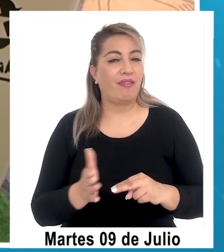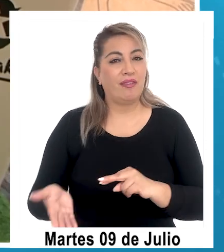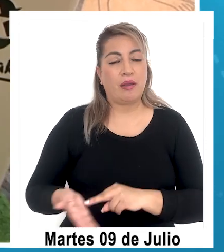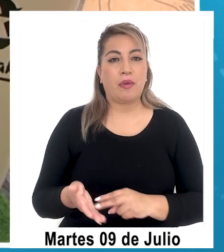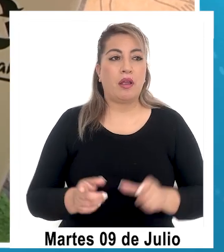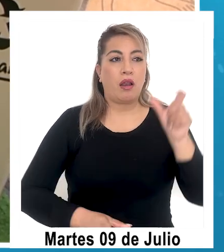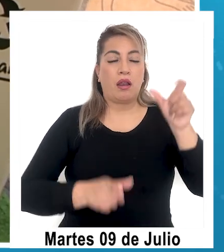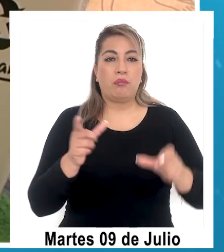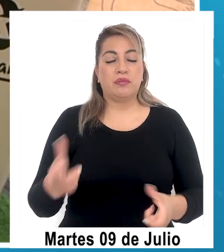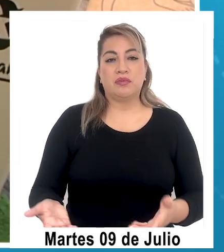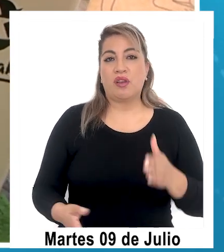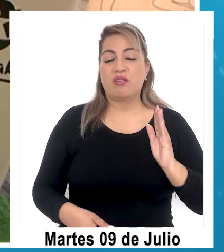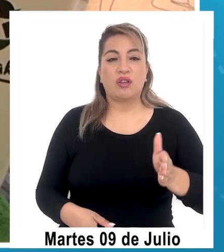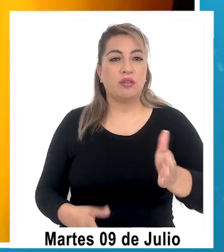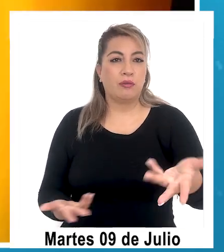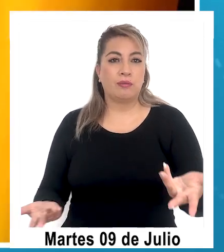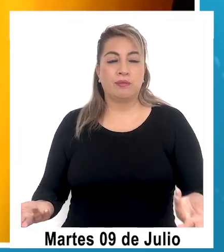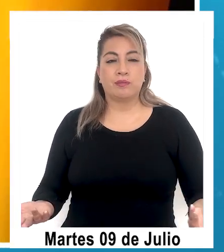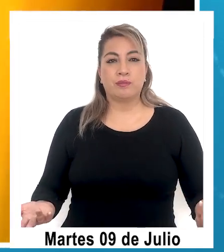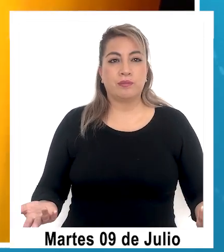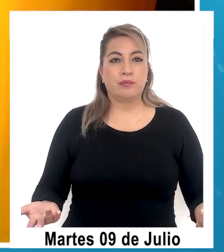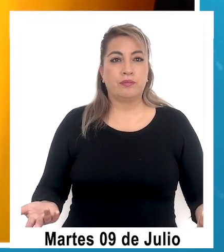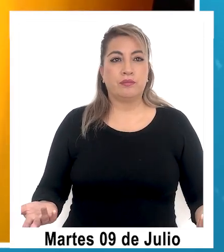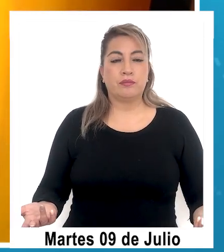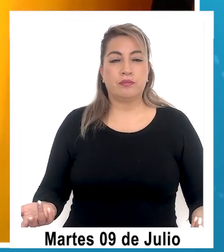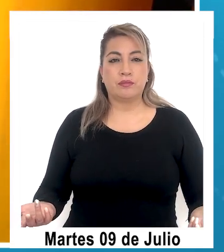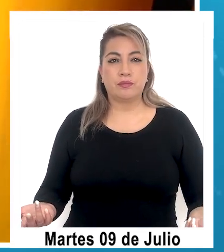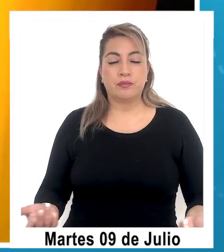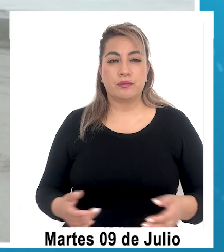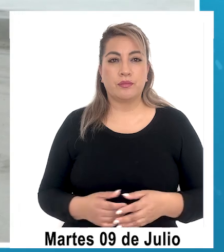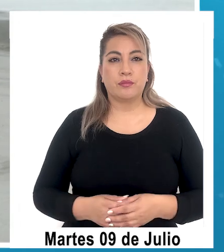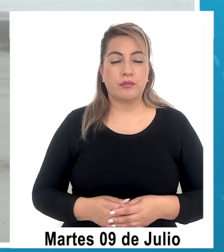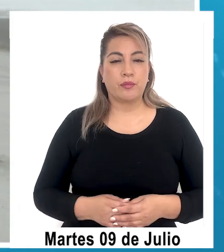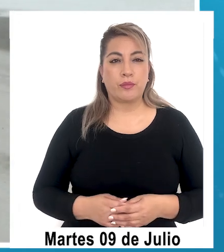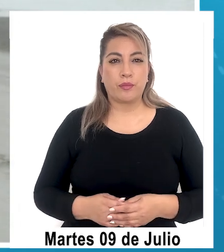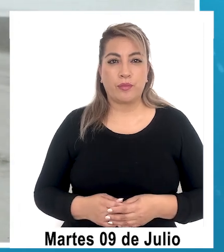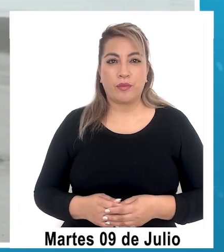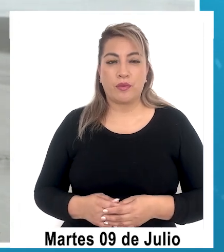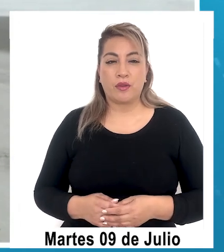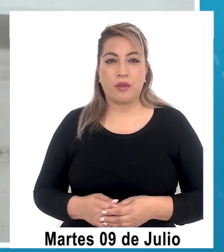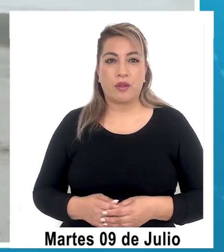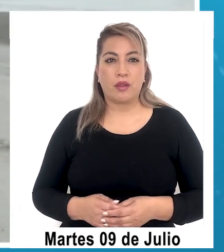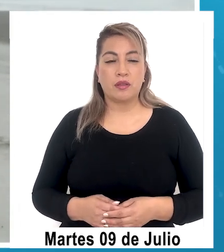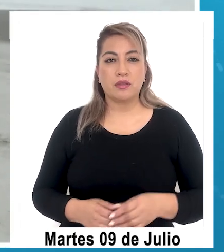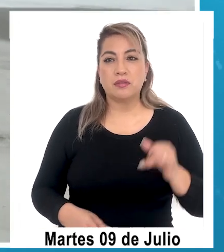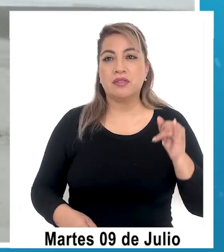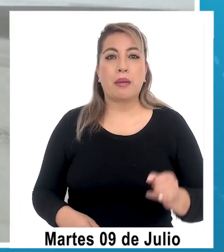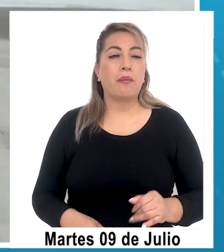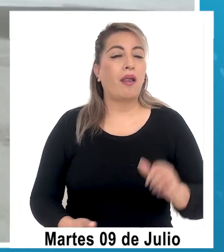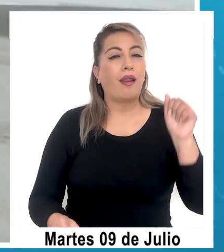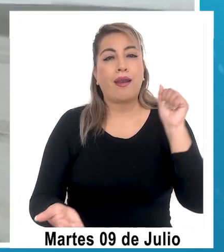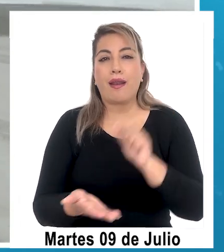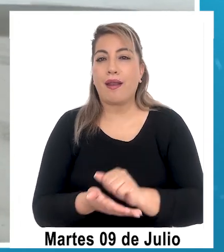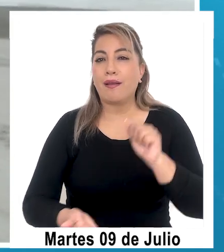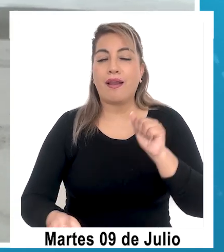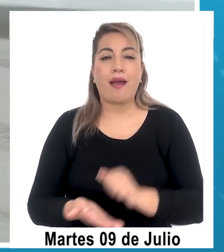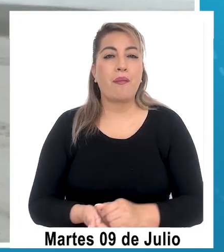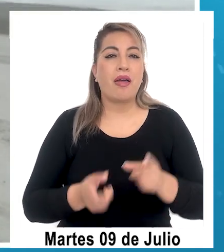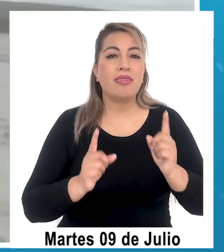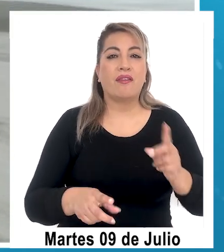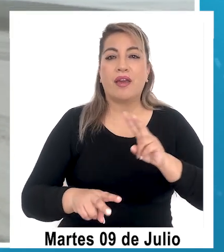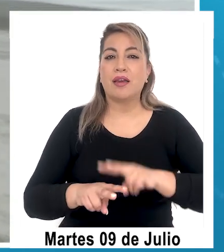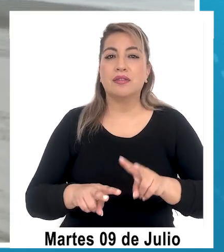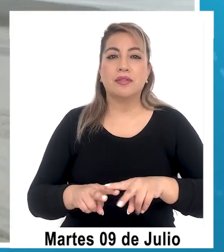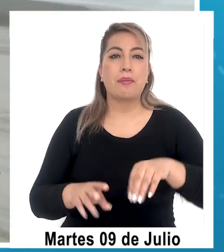sé si es que la gente va a seguir identificando o llamando la atención, no sé si es que debieran existir nosotros más